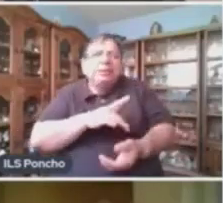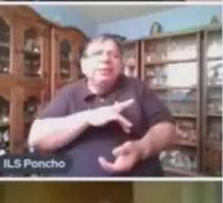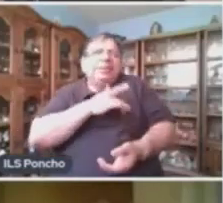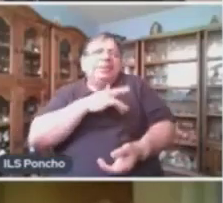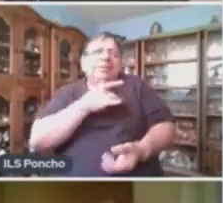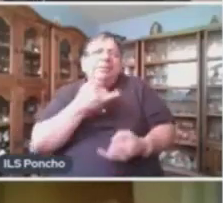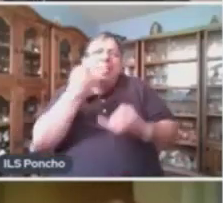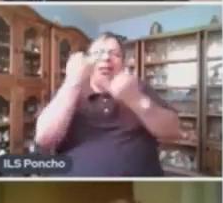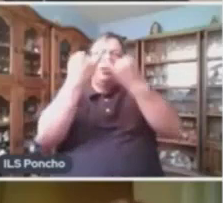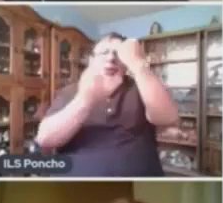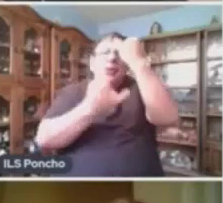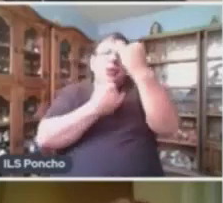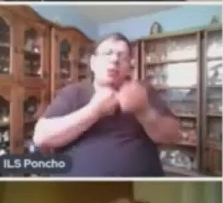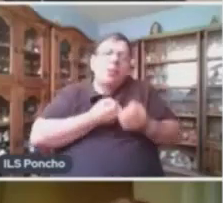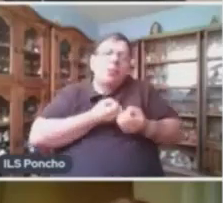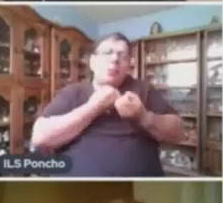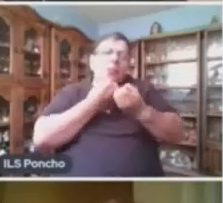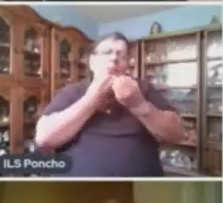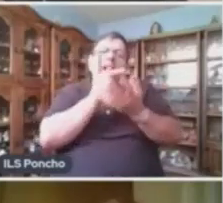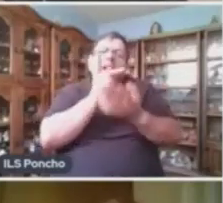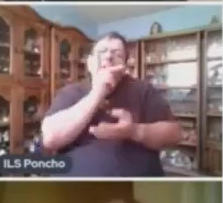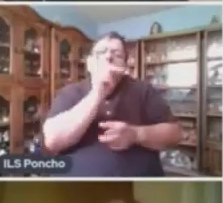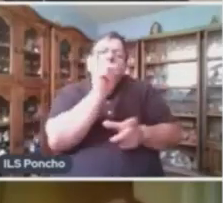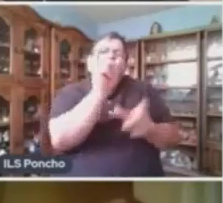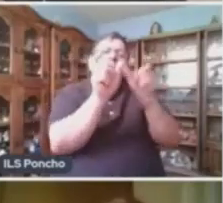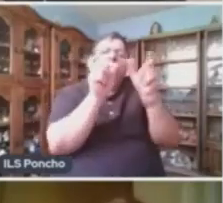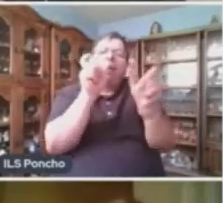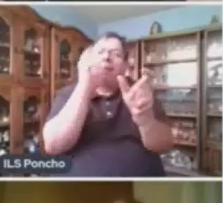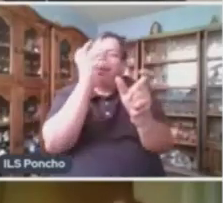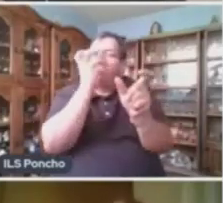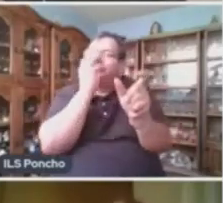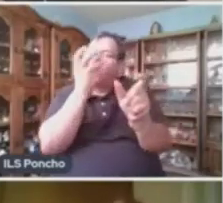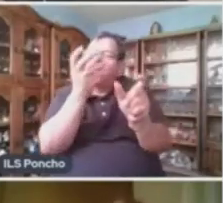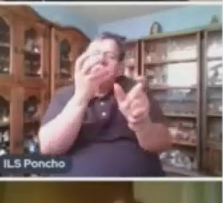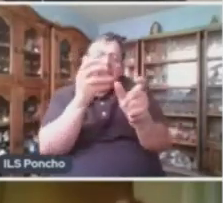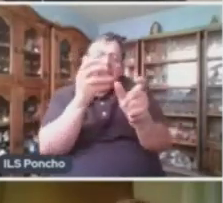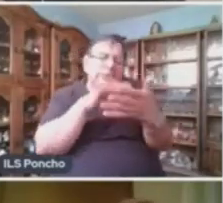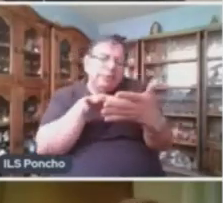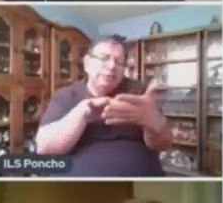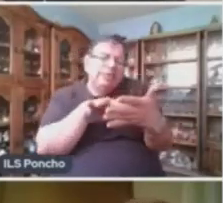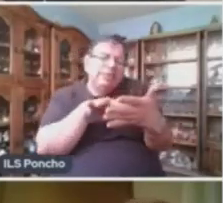de un modo estético y bello. Despierta emociones.